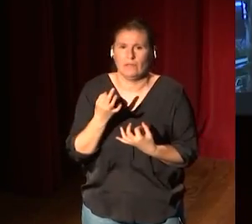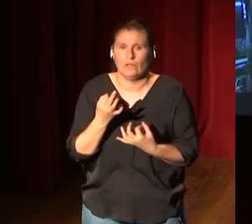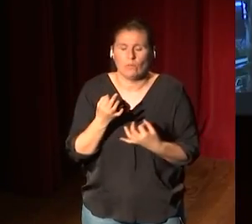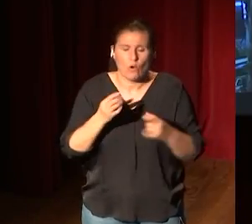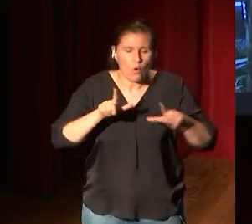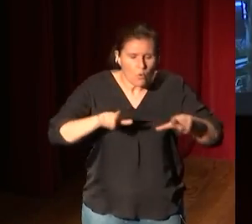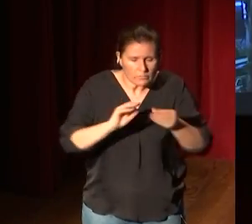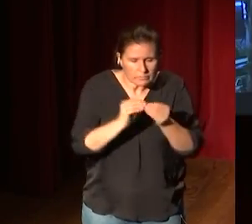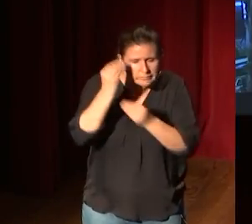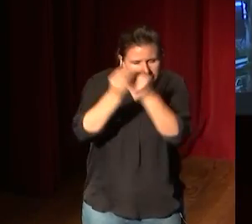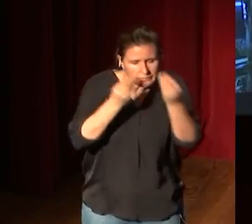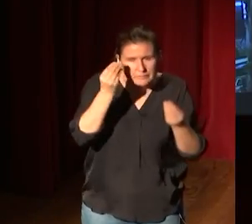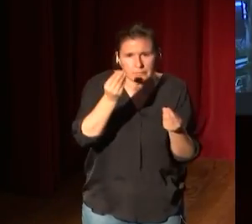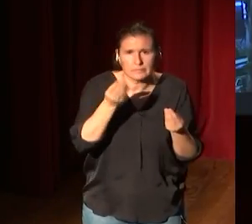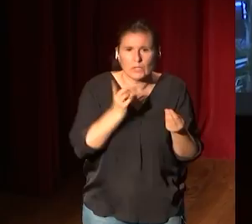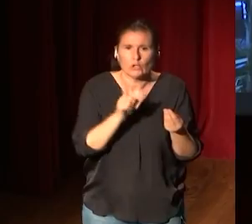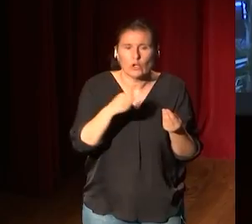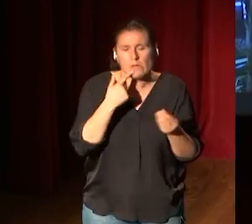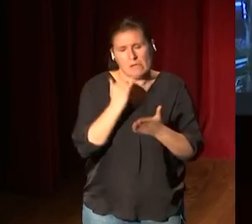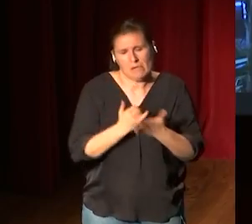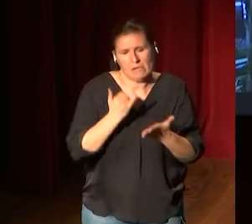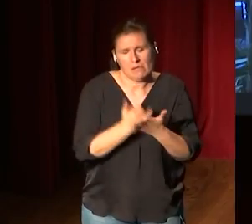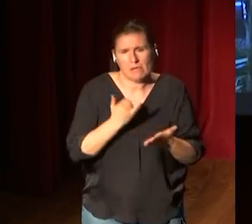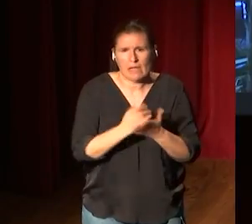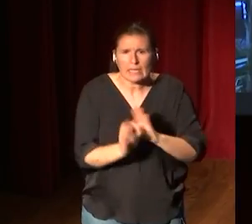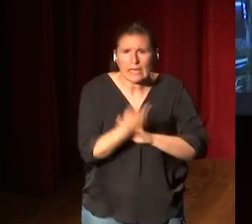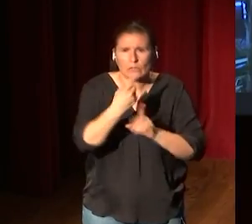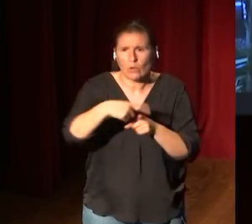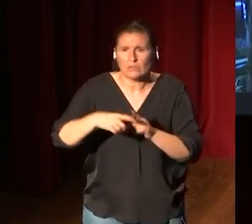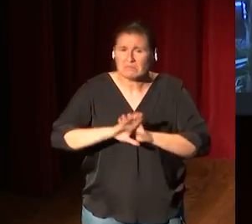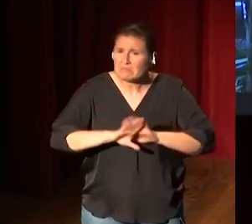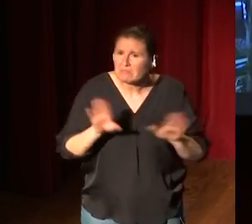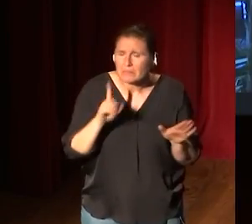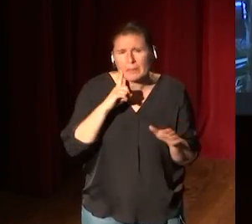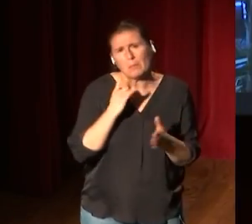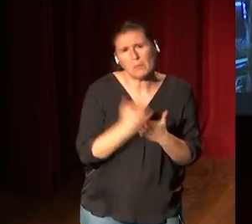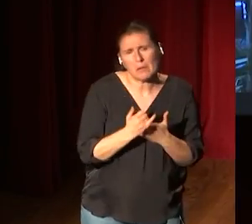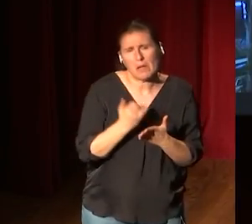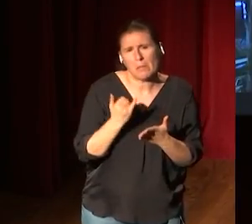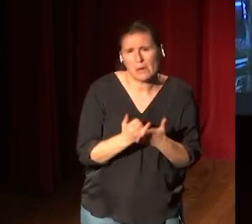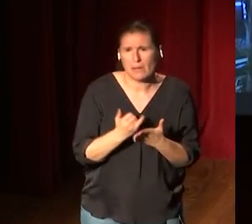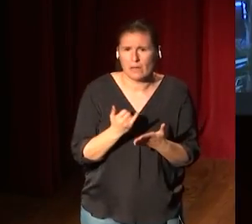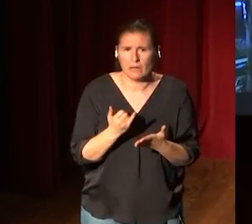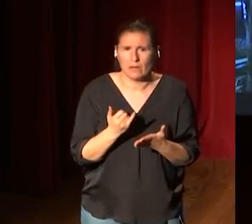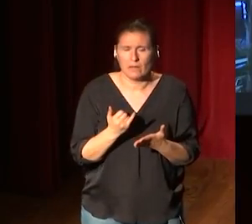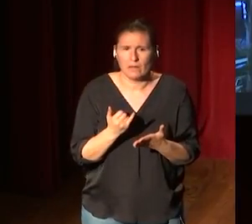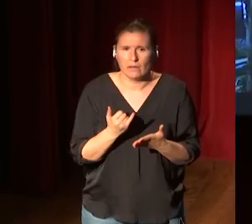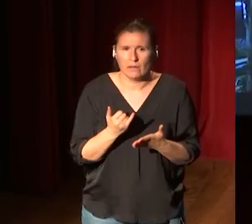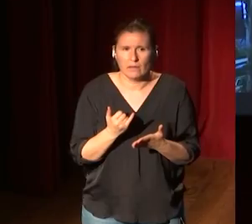laboratorio en que simplemente estemos jugando creando cosas probando y sin embargo